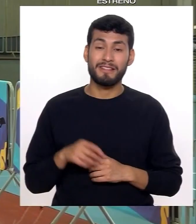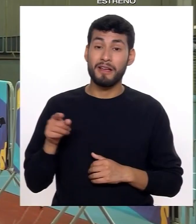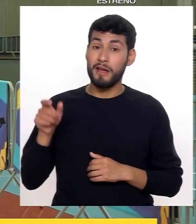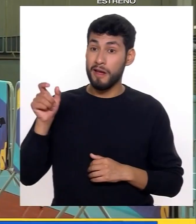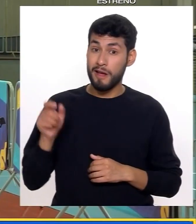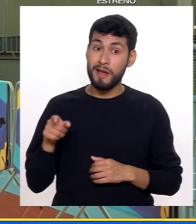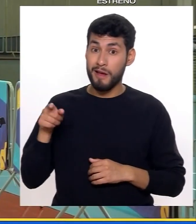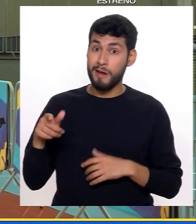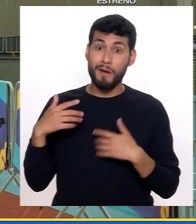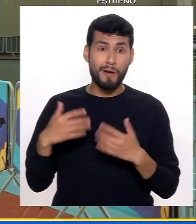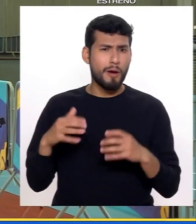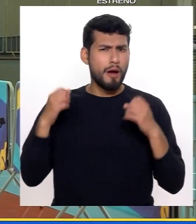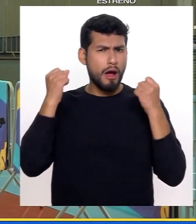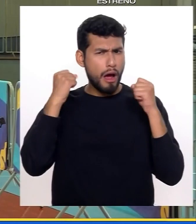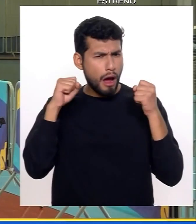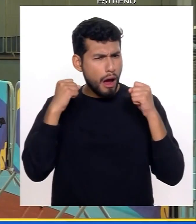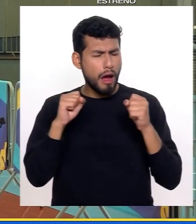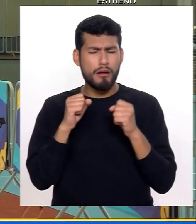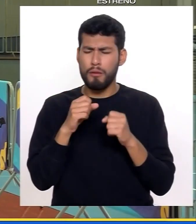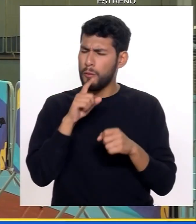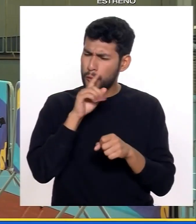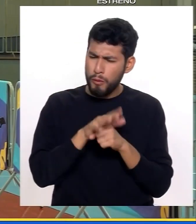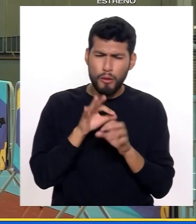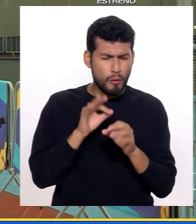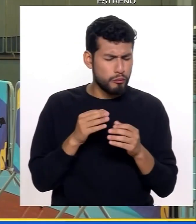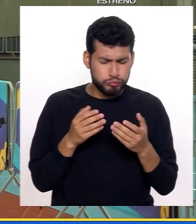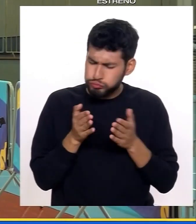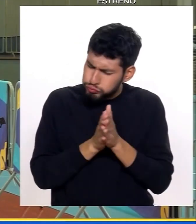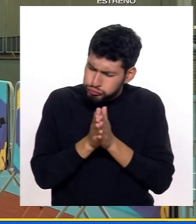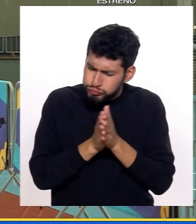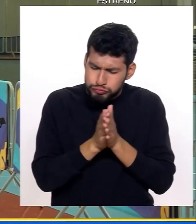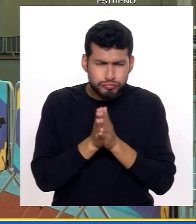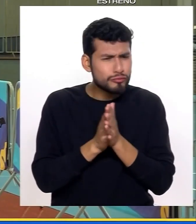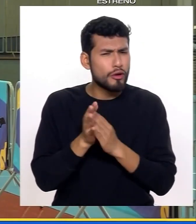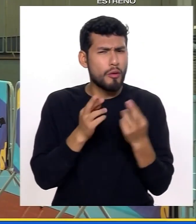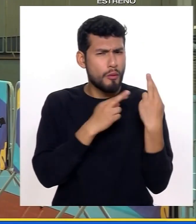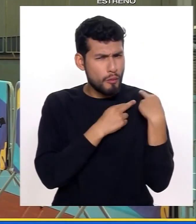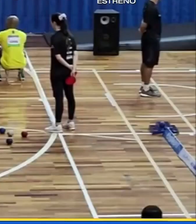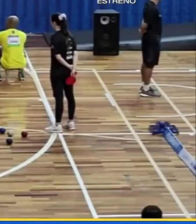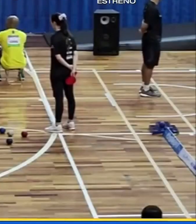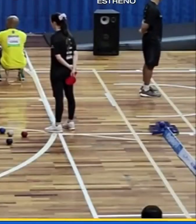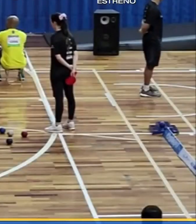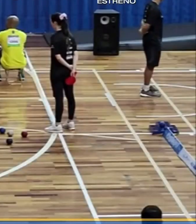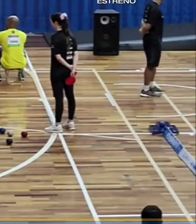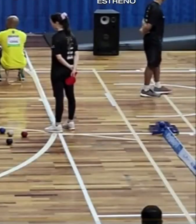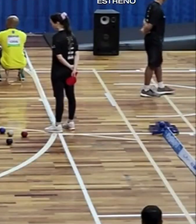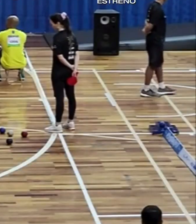Niurka es una atleta muy comprometida, muy apasionada por el deporte de bocha y muy responsable.